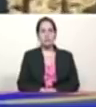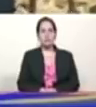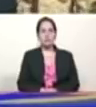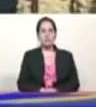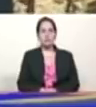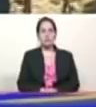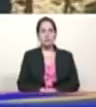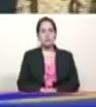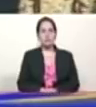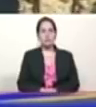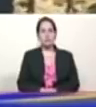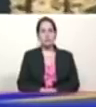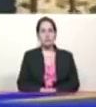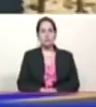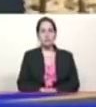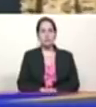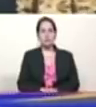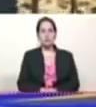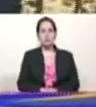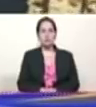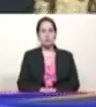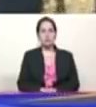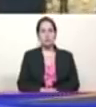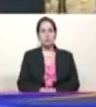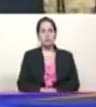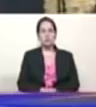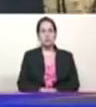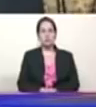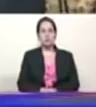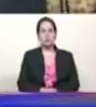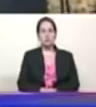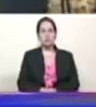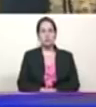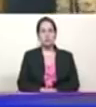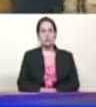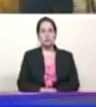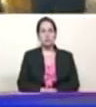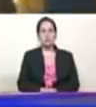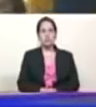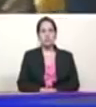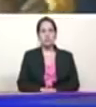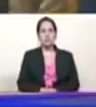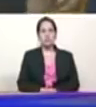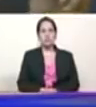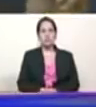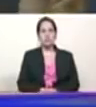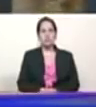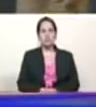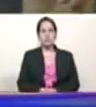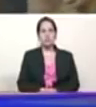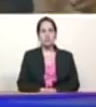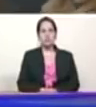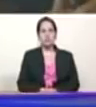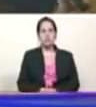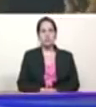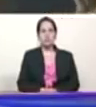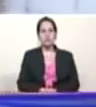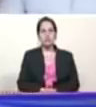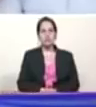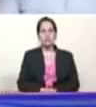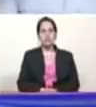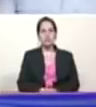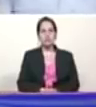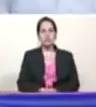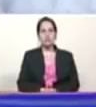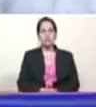y un lamento de tristeza y de tristeza te escucha por otra vera vuelto vuelto vuelto vuelto